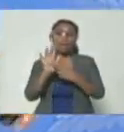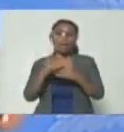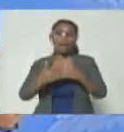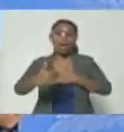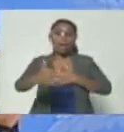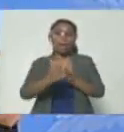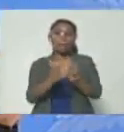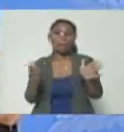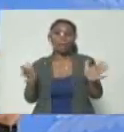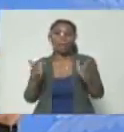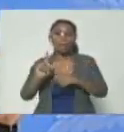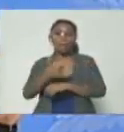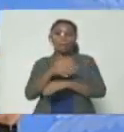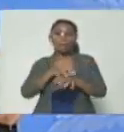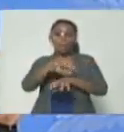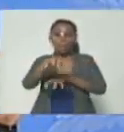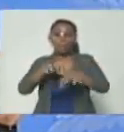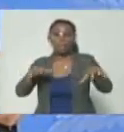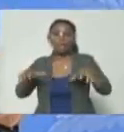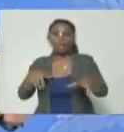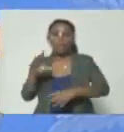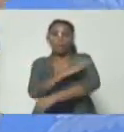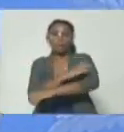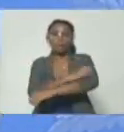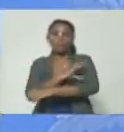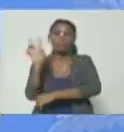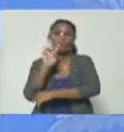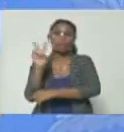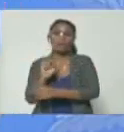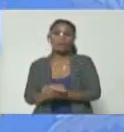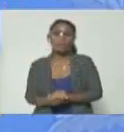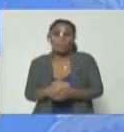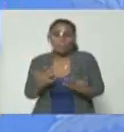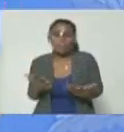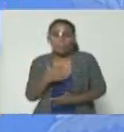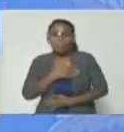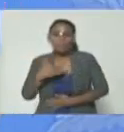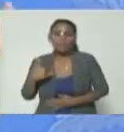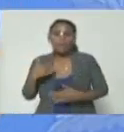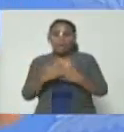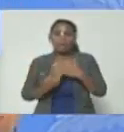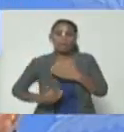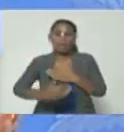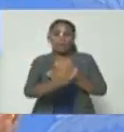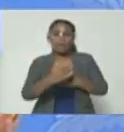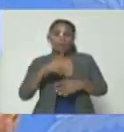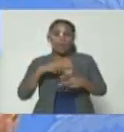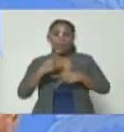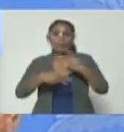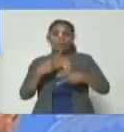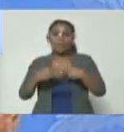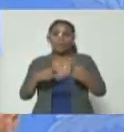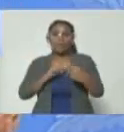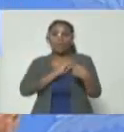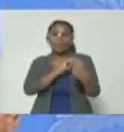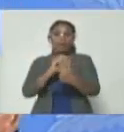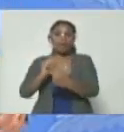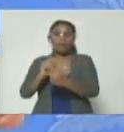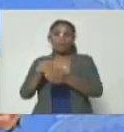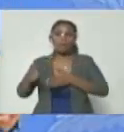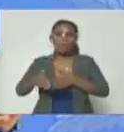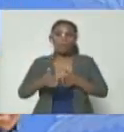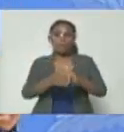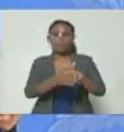espectro dividido como está la oposición venezolana que quieren avanzar en un proceso de diálogo que nos conduzca